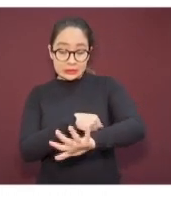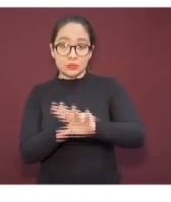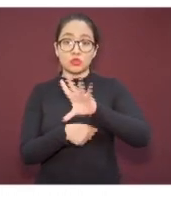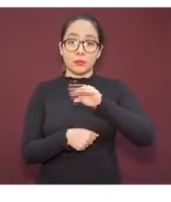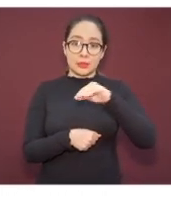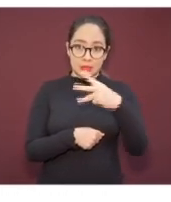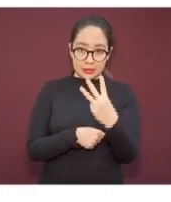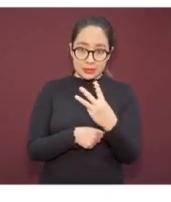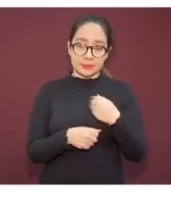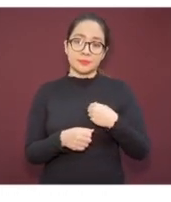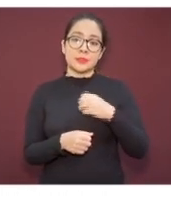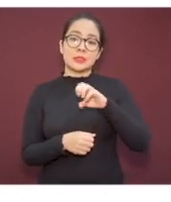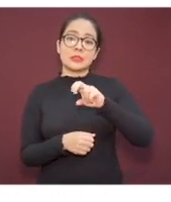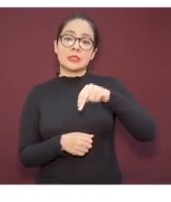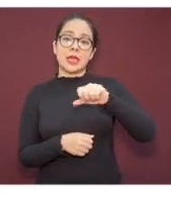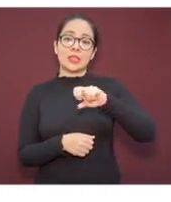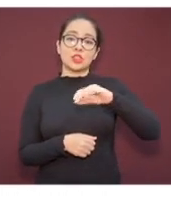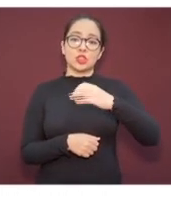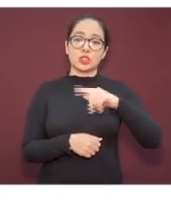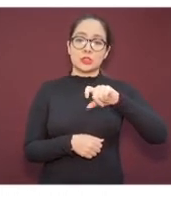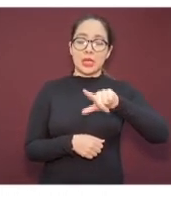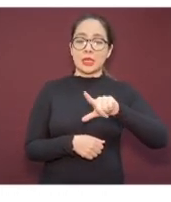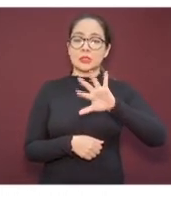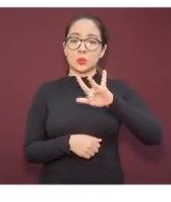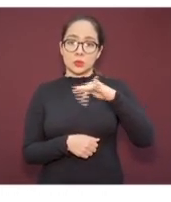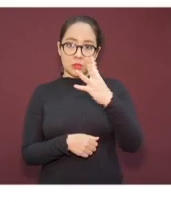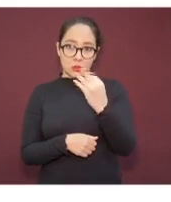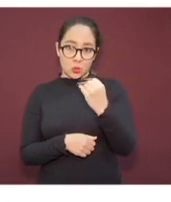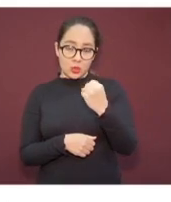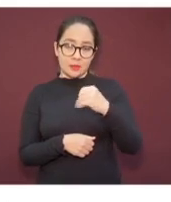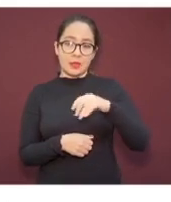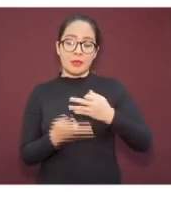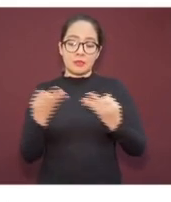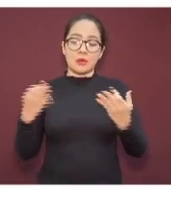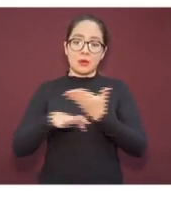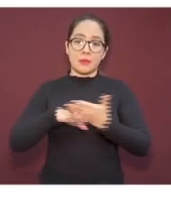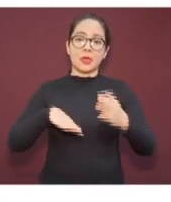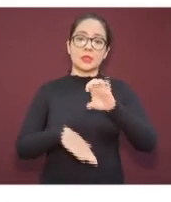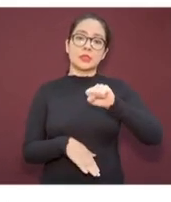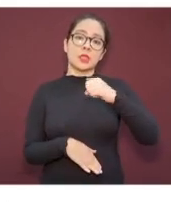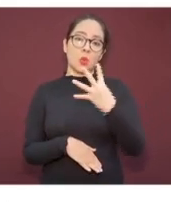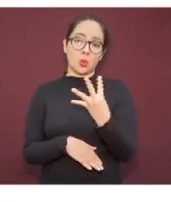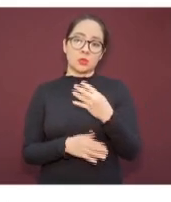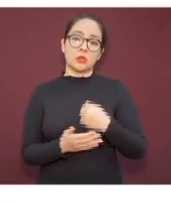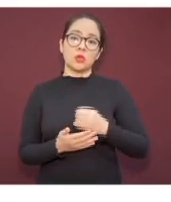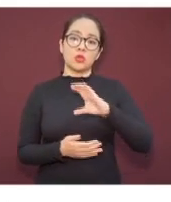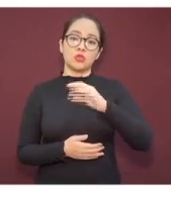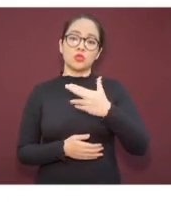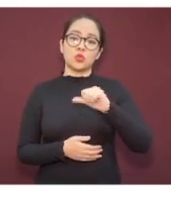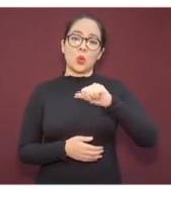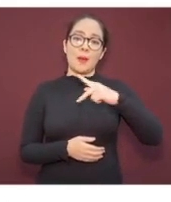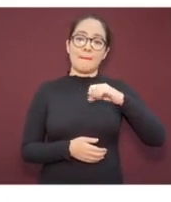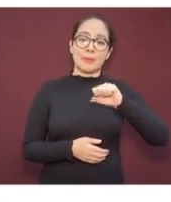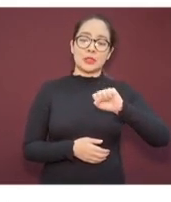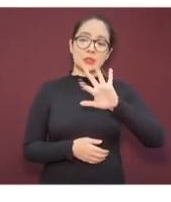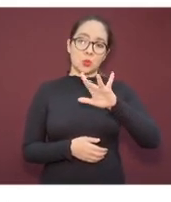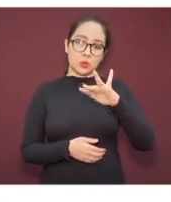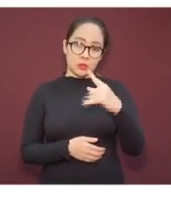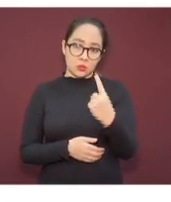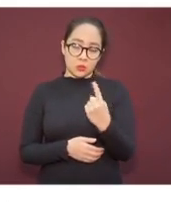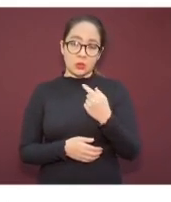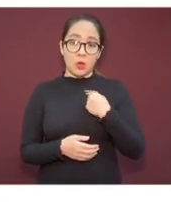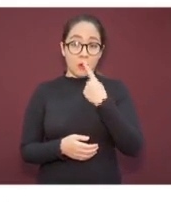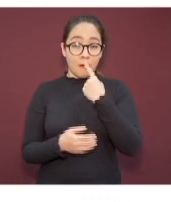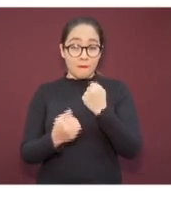Nanchital, 59. Tierra Blanca, 64. Las Choapas, 51. Y en color